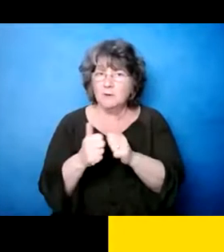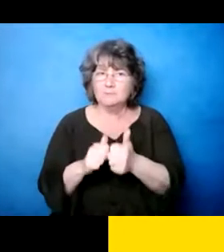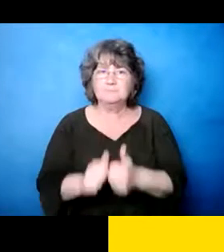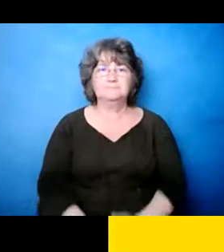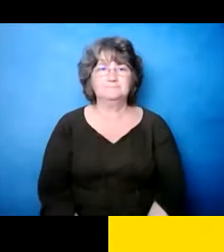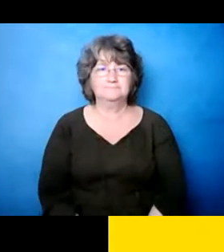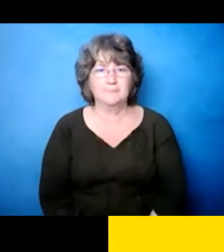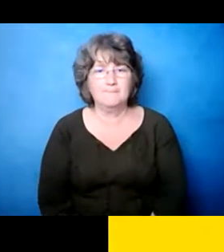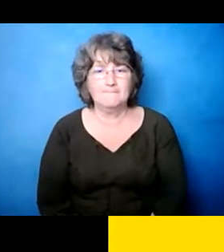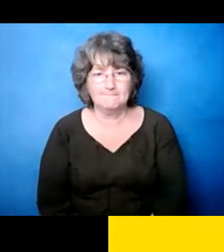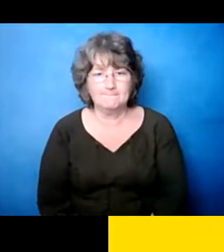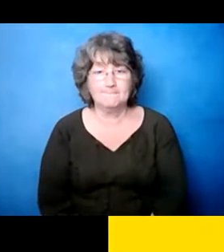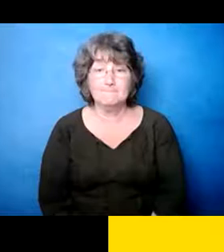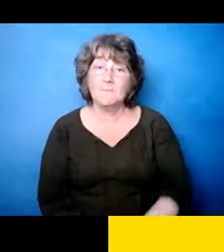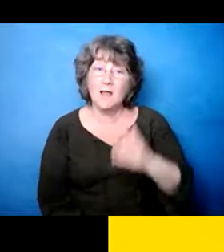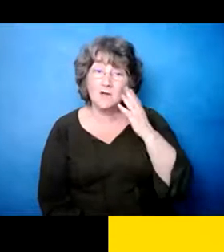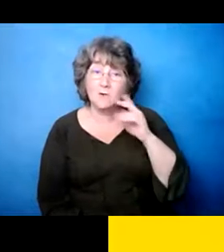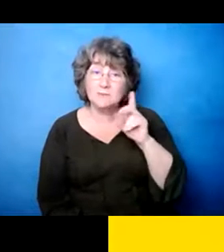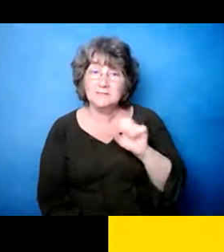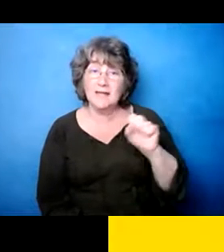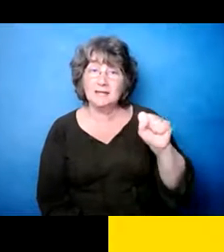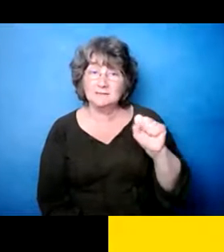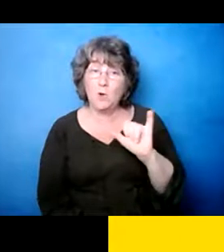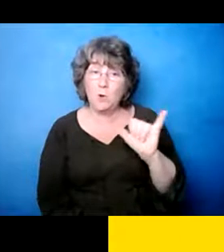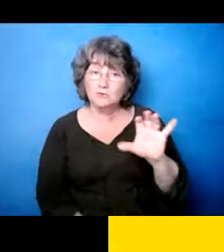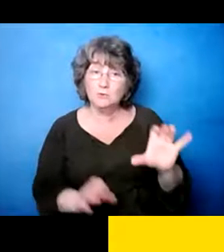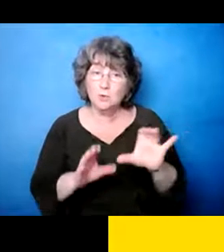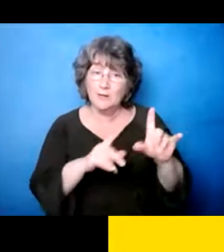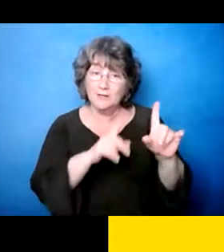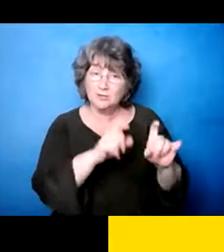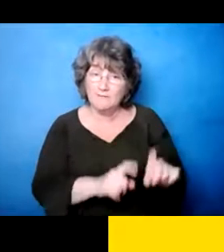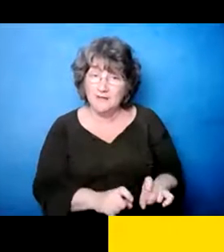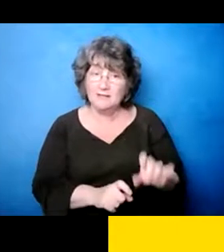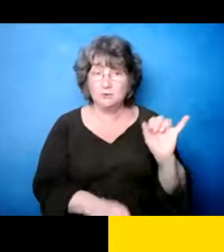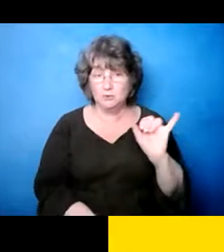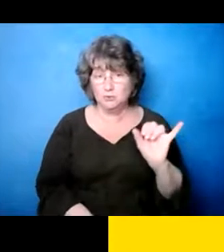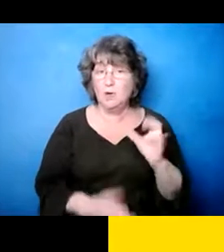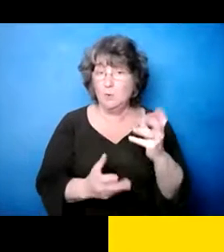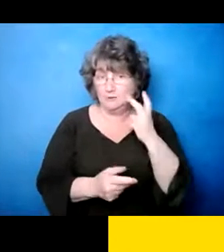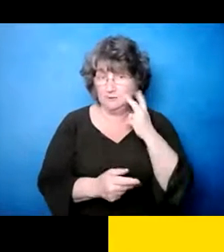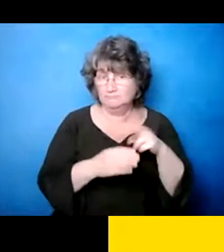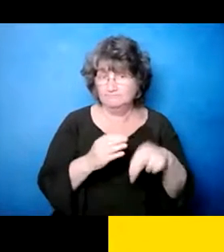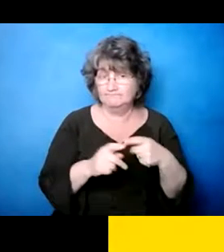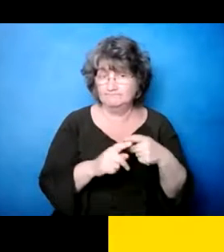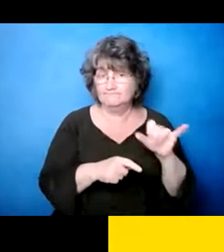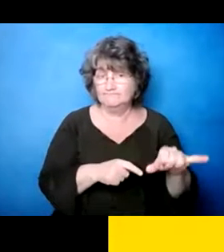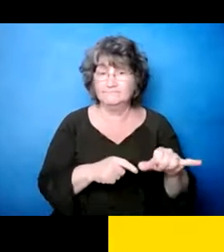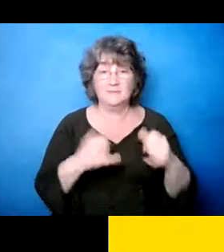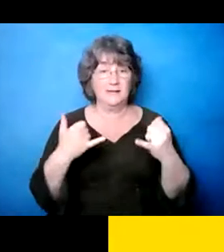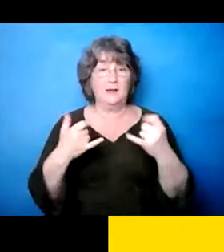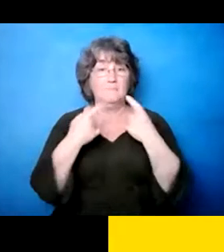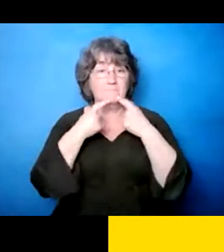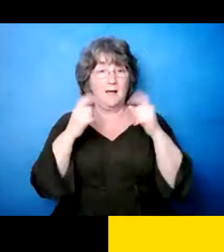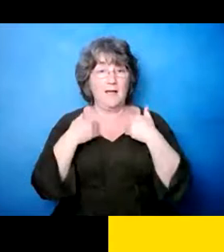eh, eh, yo sé que hay muchos de DDS está haciendo una encuesta también, eh, y, y también podemos tener,